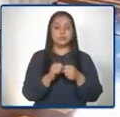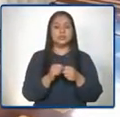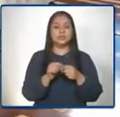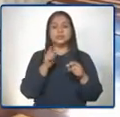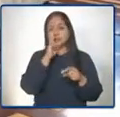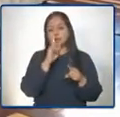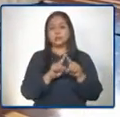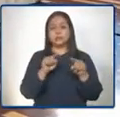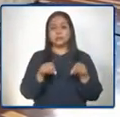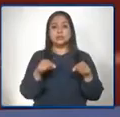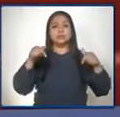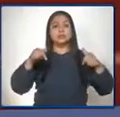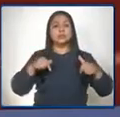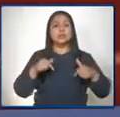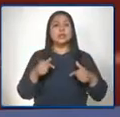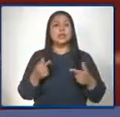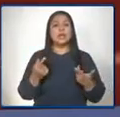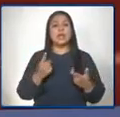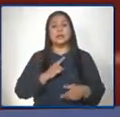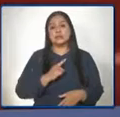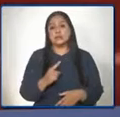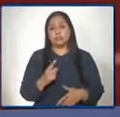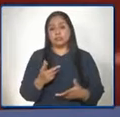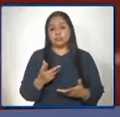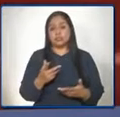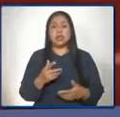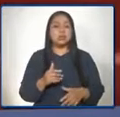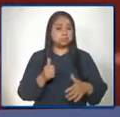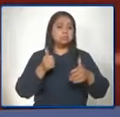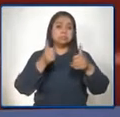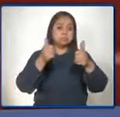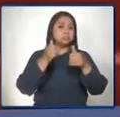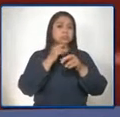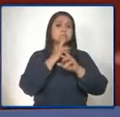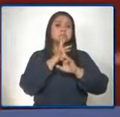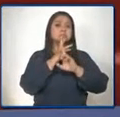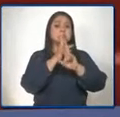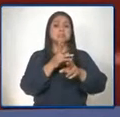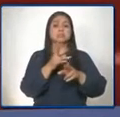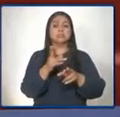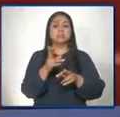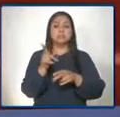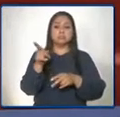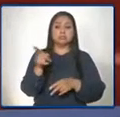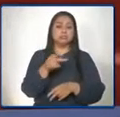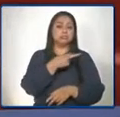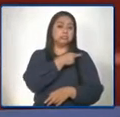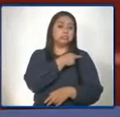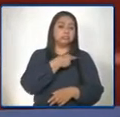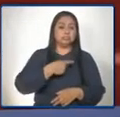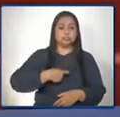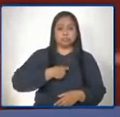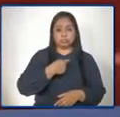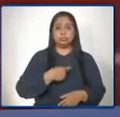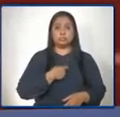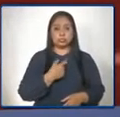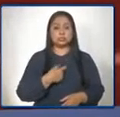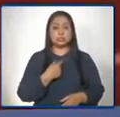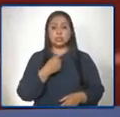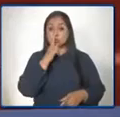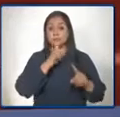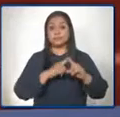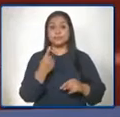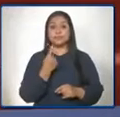ha sido, ha habido una buena respuesta de parte de los maestros. Es importante mencionar que estos